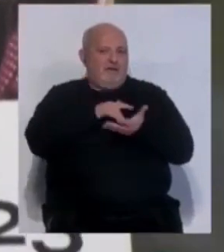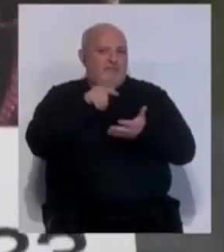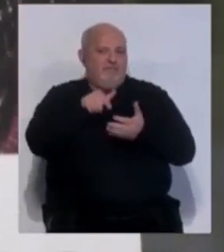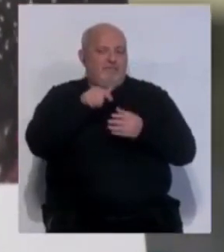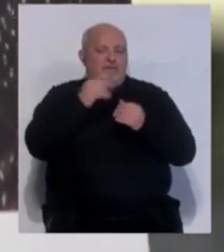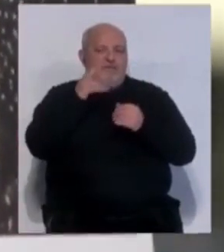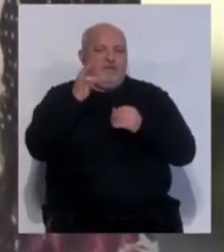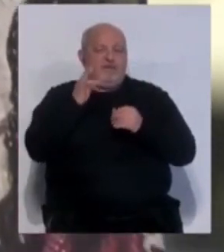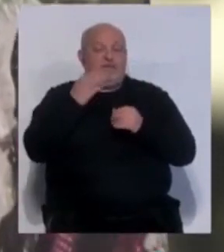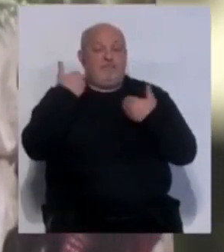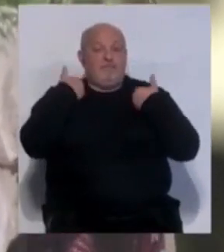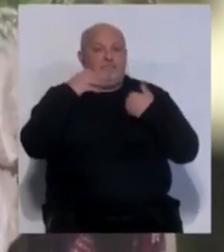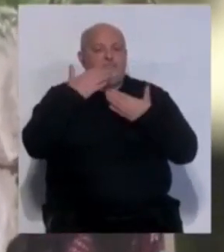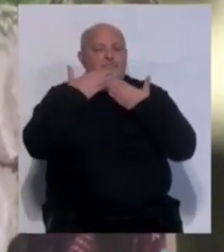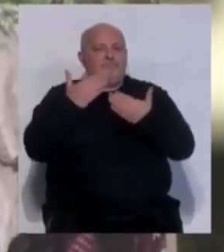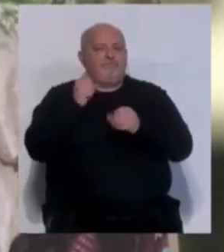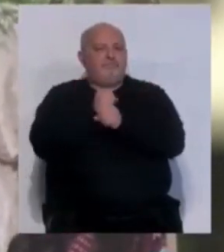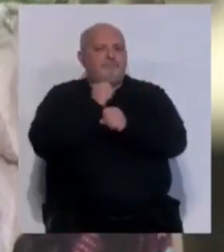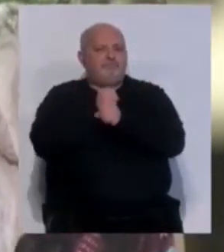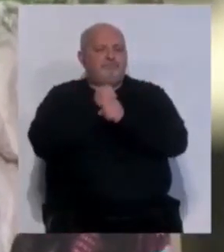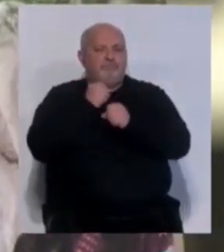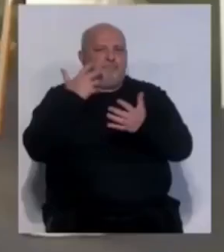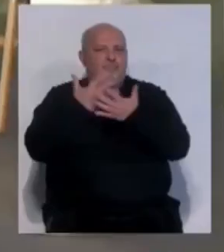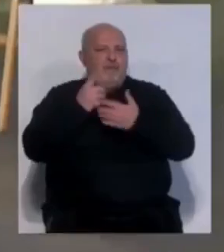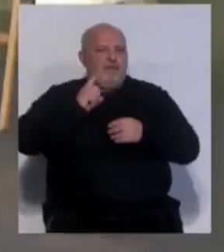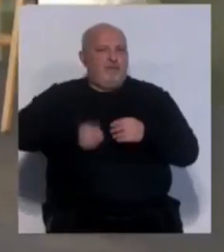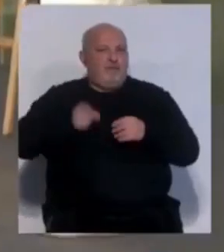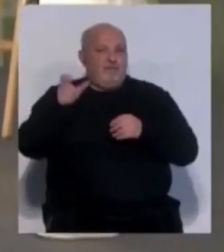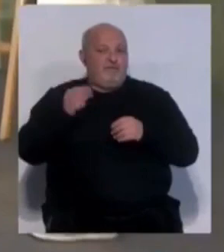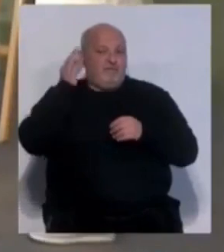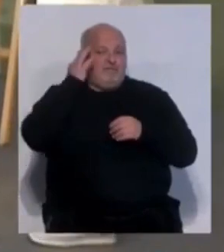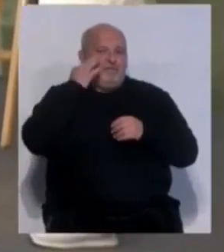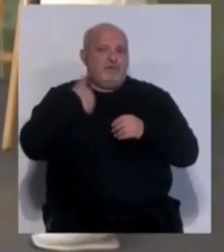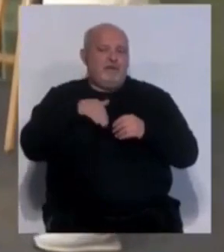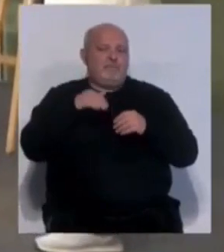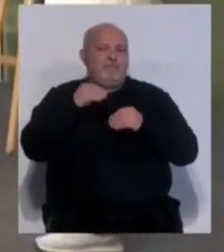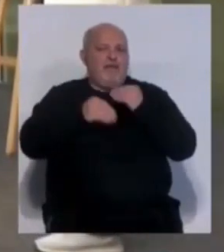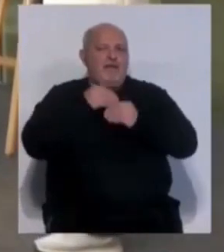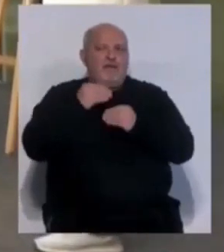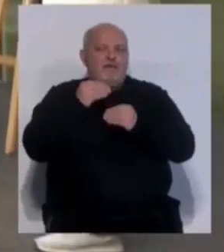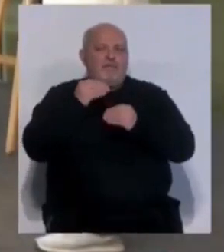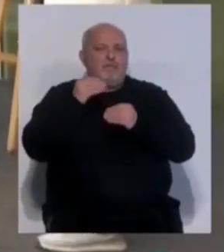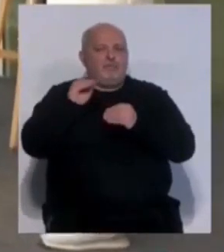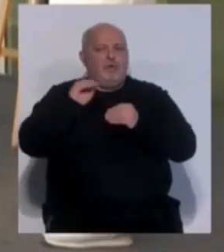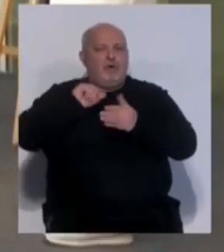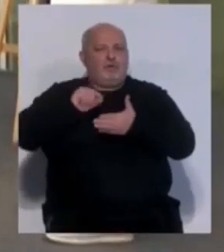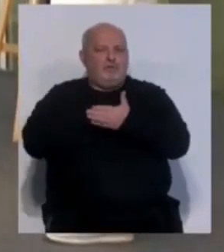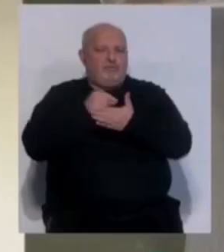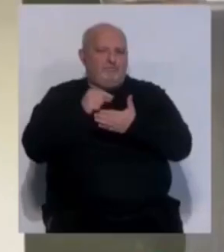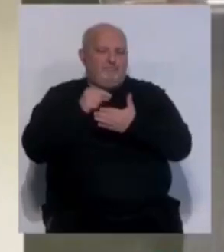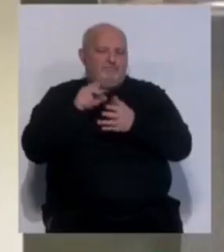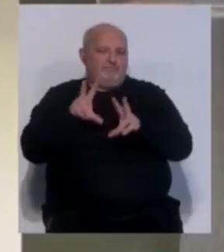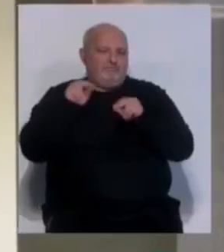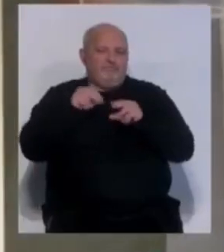del FID. Desde el patronato agradecen el trabajo de la hasta ahora directora Isa Aguilar tras el desistimiento de su contrato. La